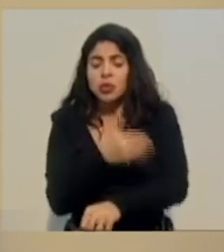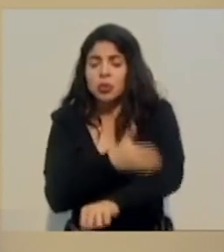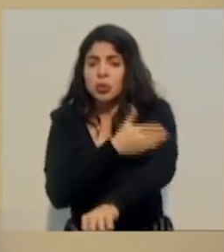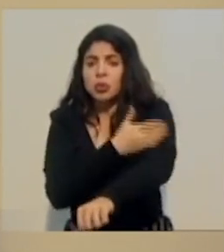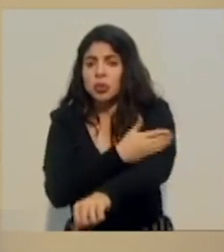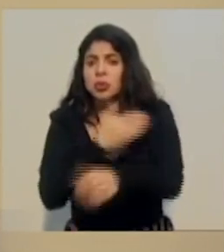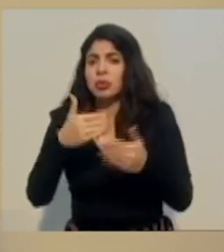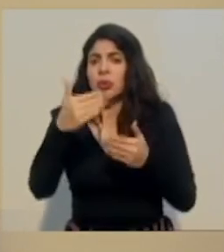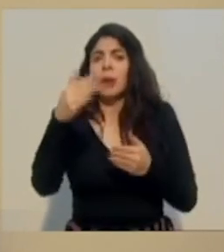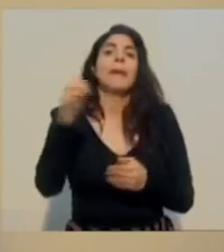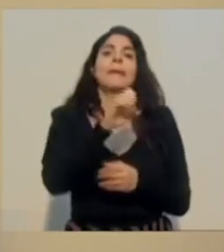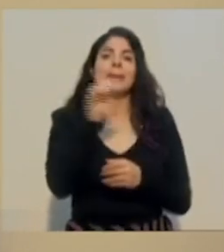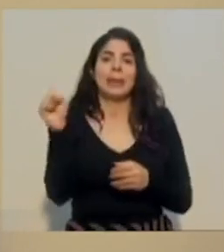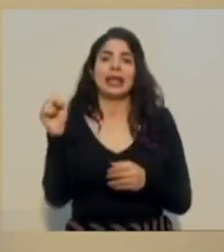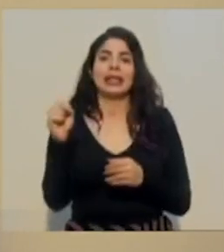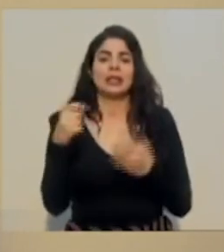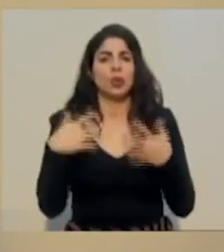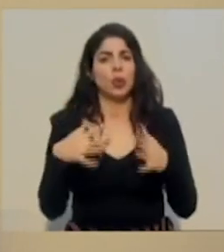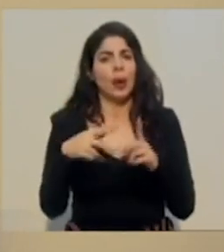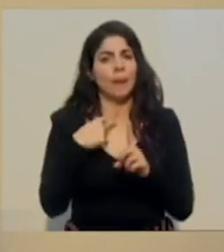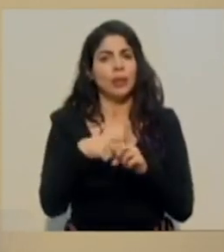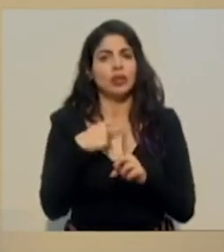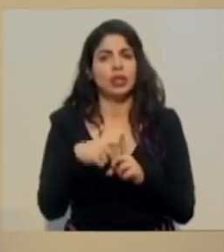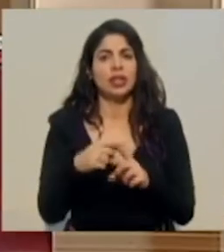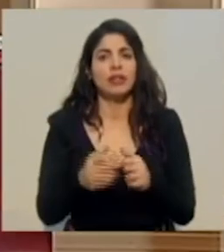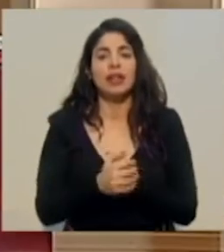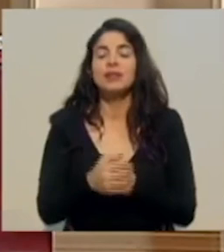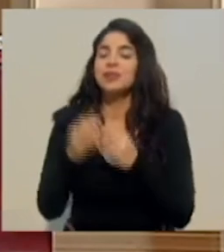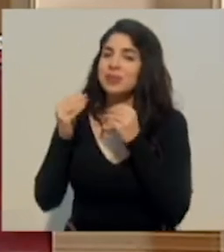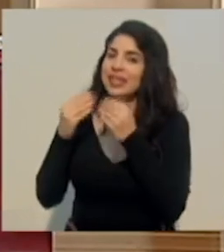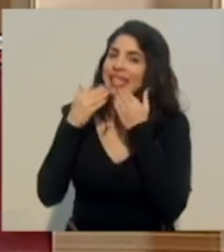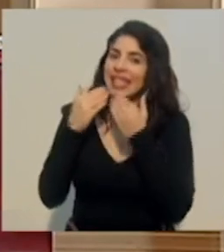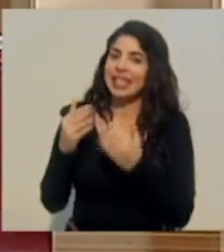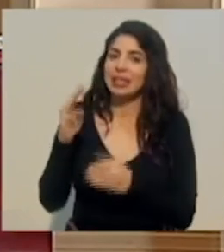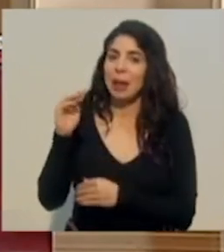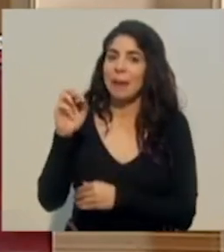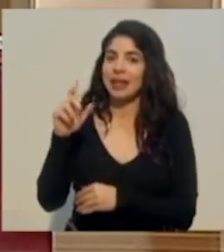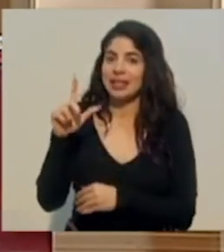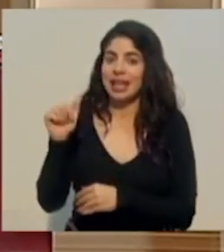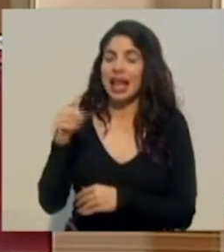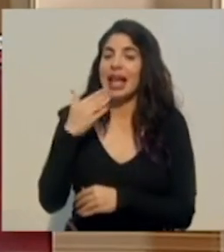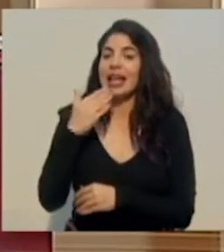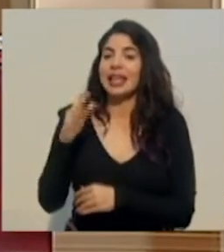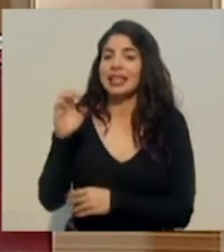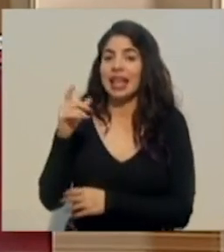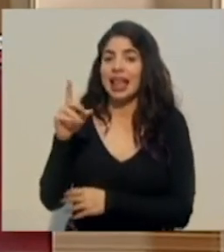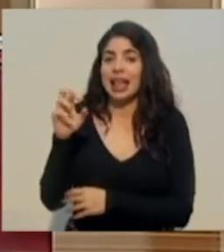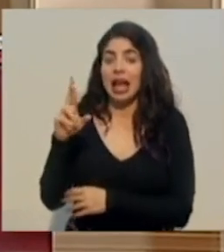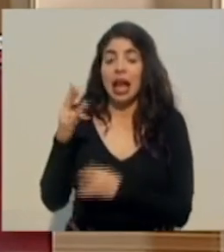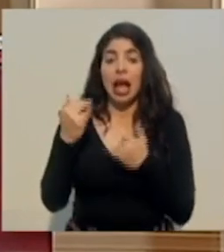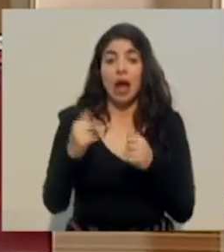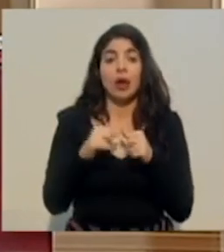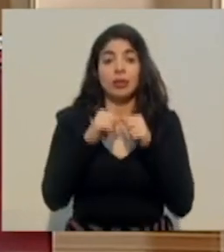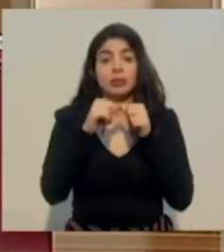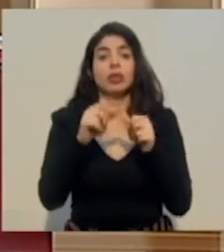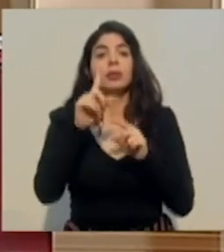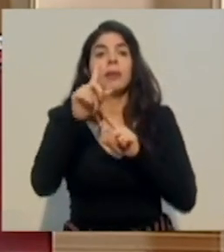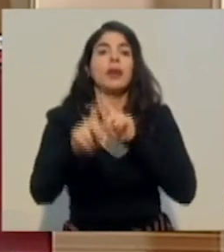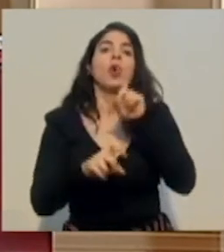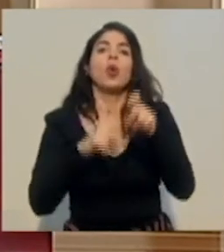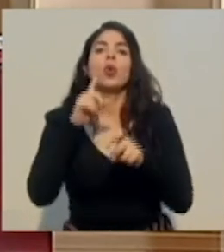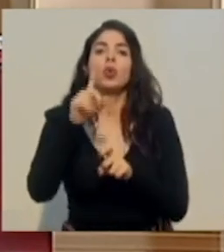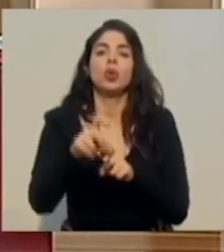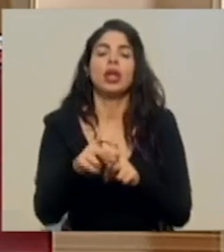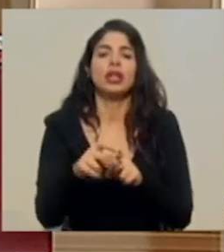próximos meses de forma muy positiva. Muchas gracias, doña Marcela. Muchas gracias, don Edgar. Continuamos con las consultas que nos